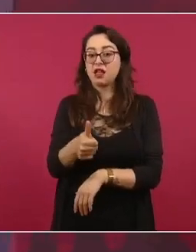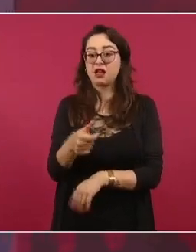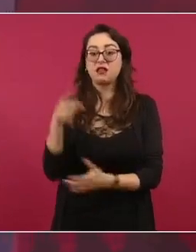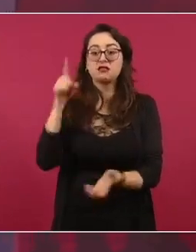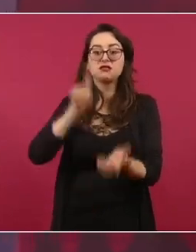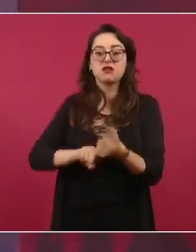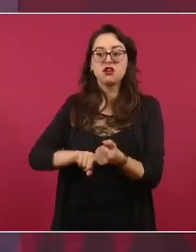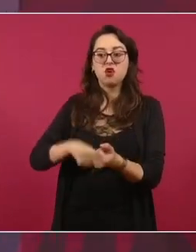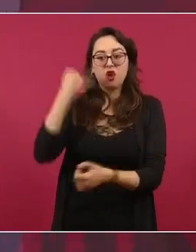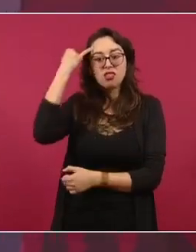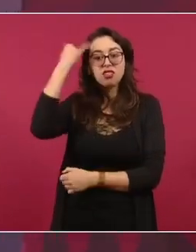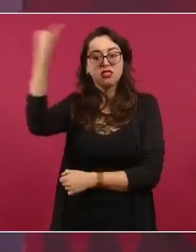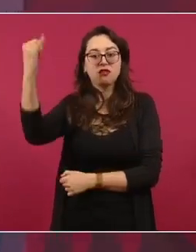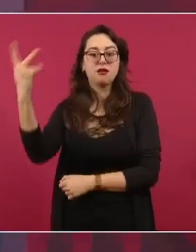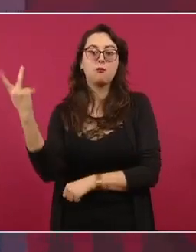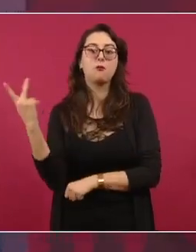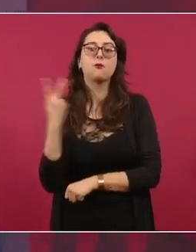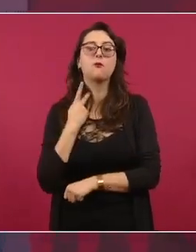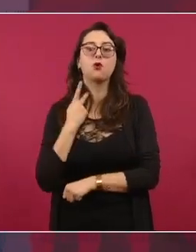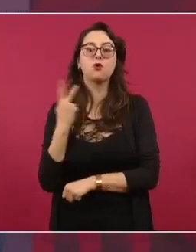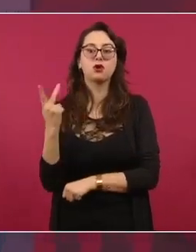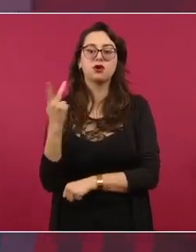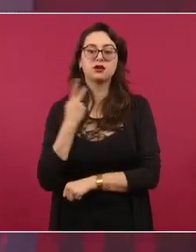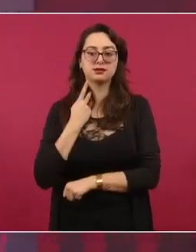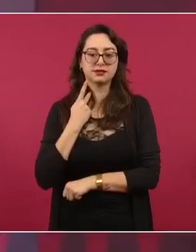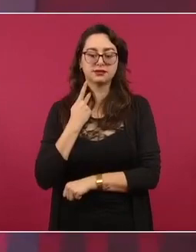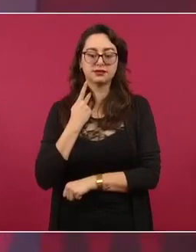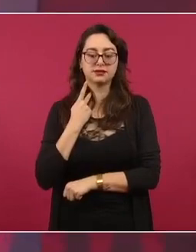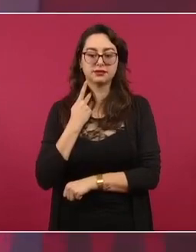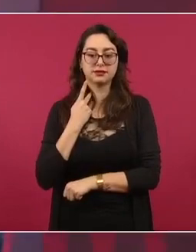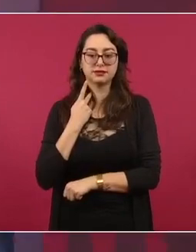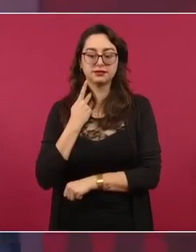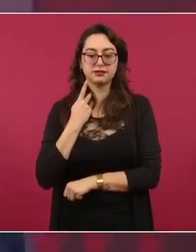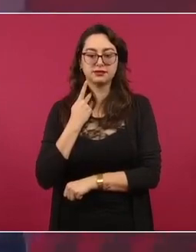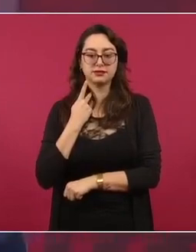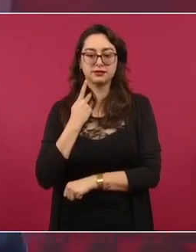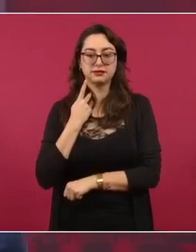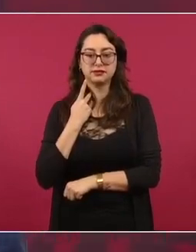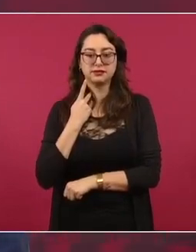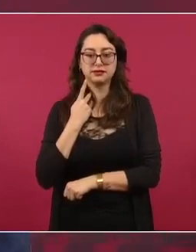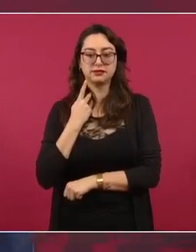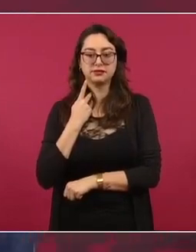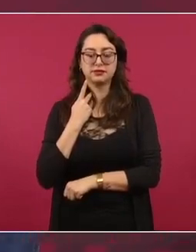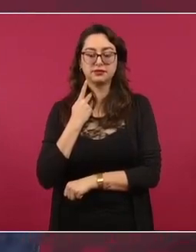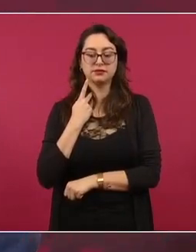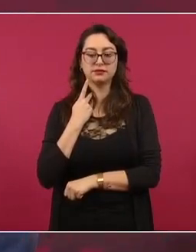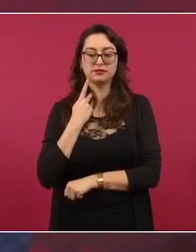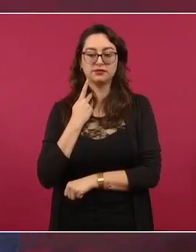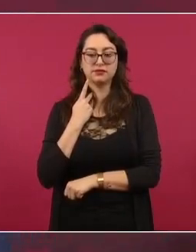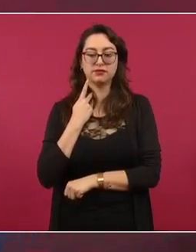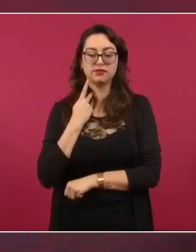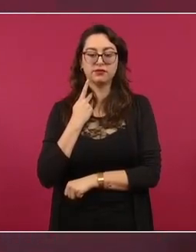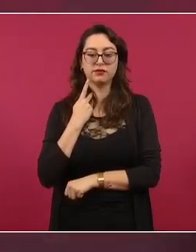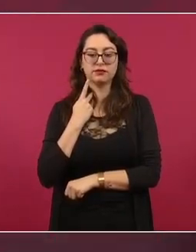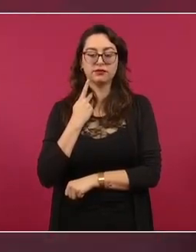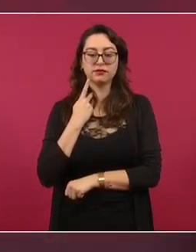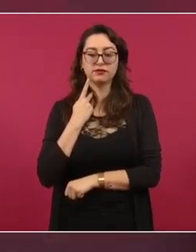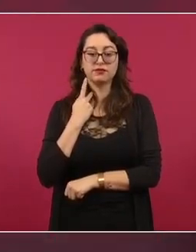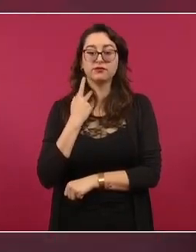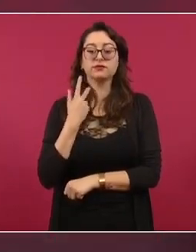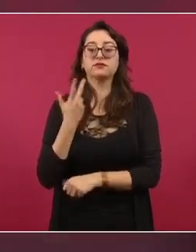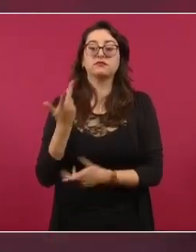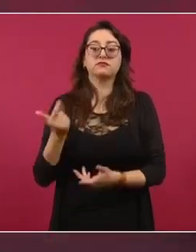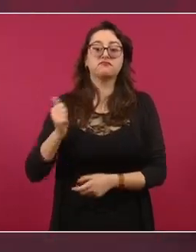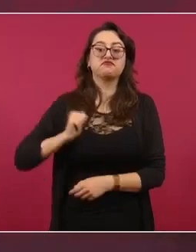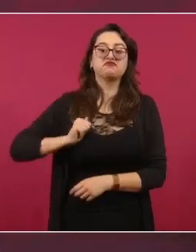defendiendo las